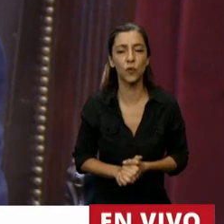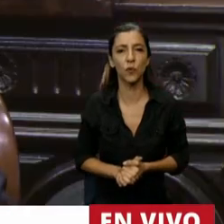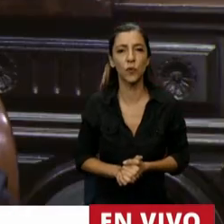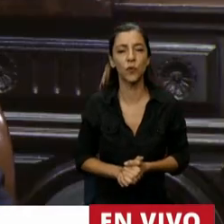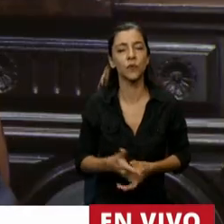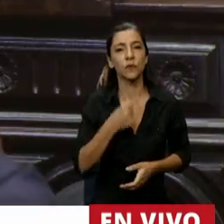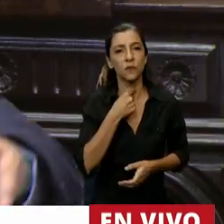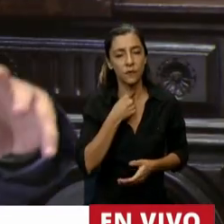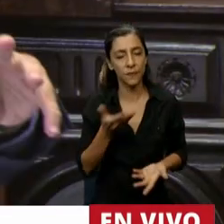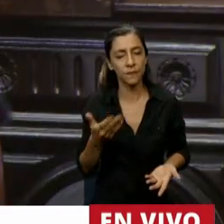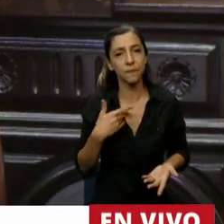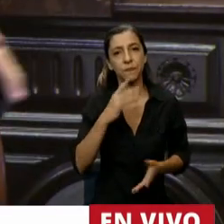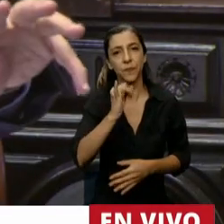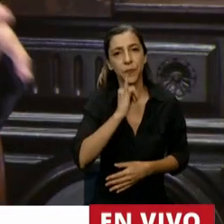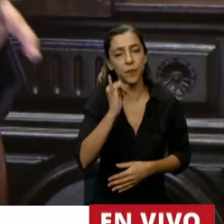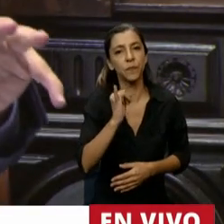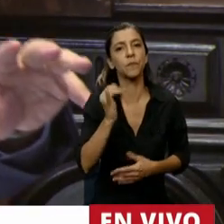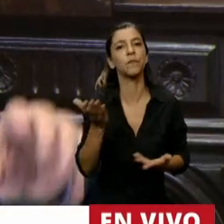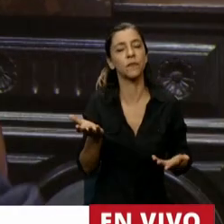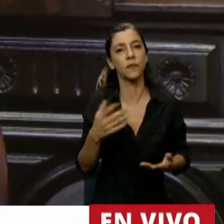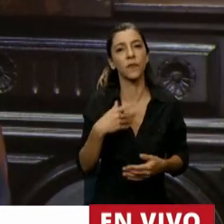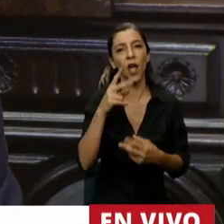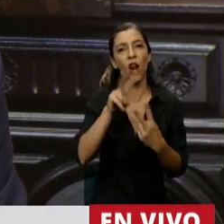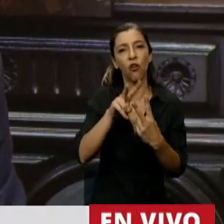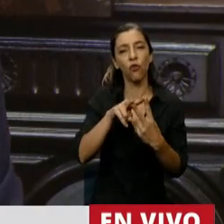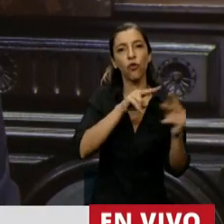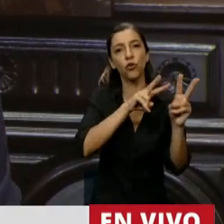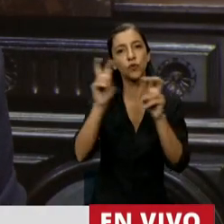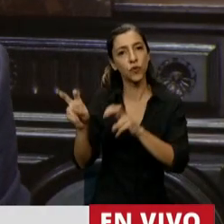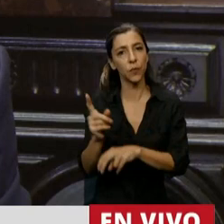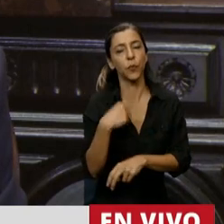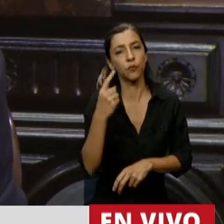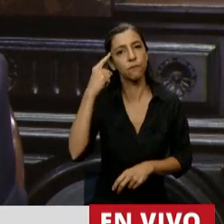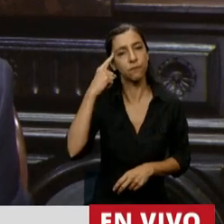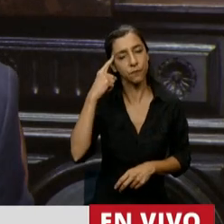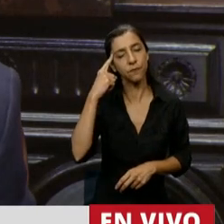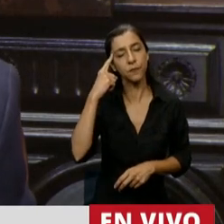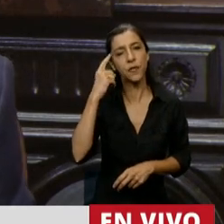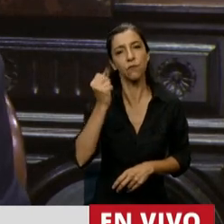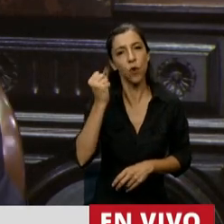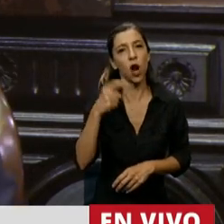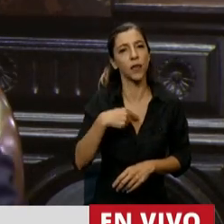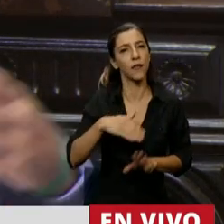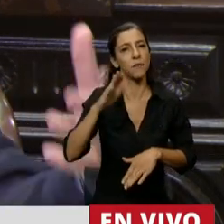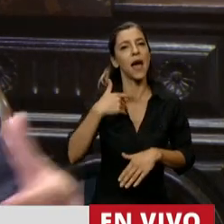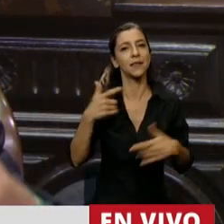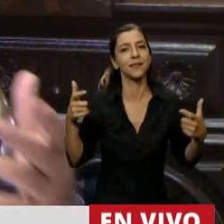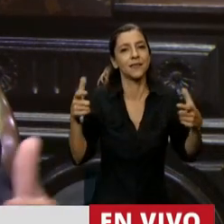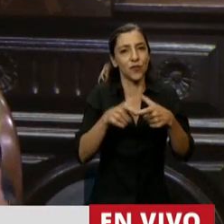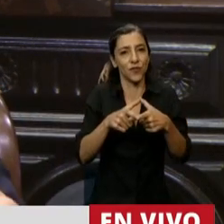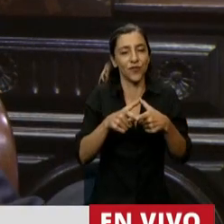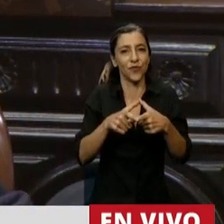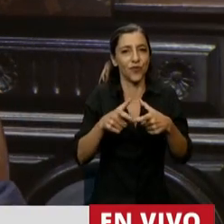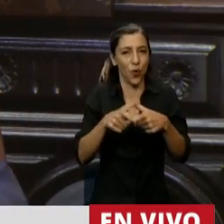Quisiera expresar solamente dos temas que destacamos en la Comisión Bicaderal. Como mucho se habla